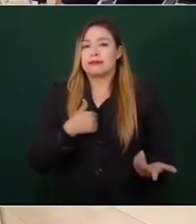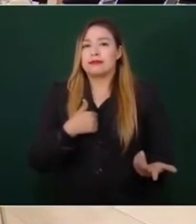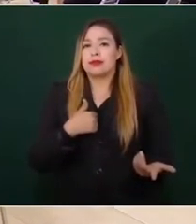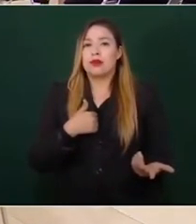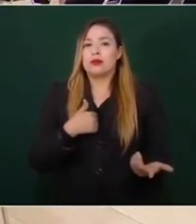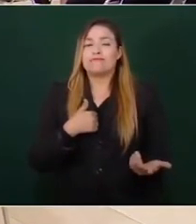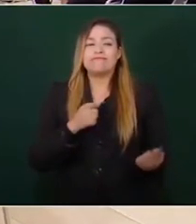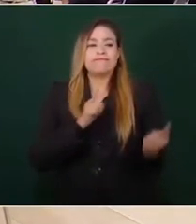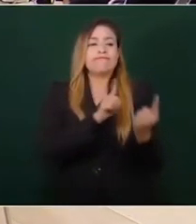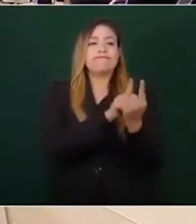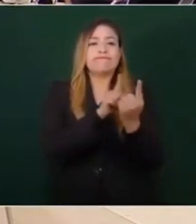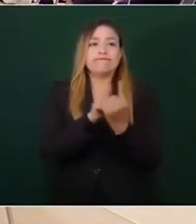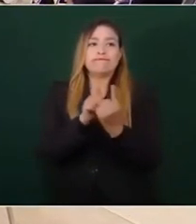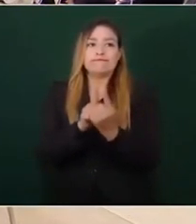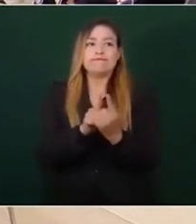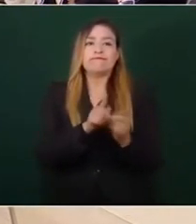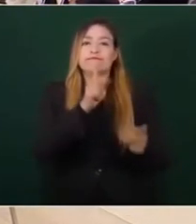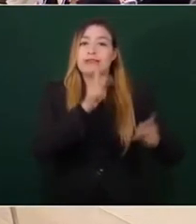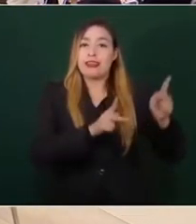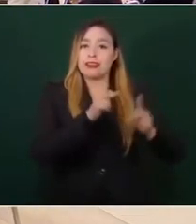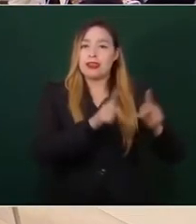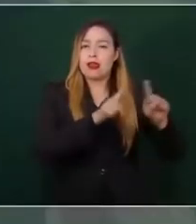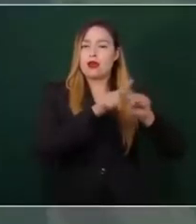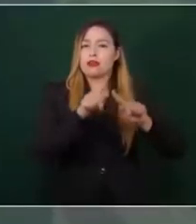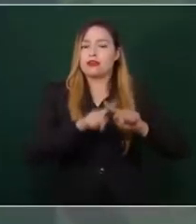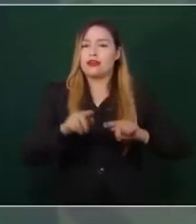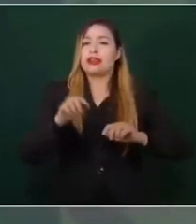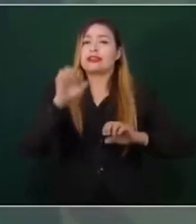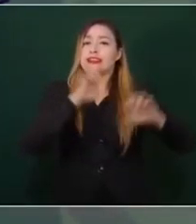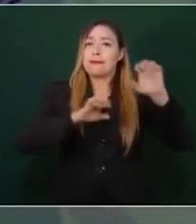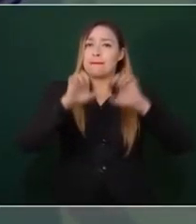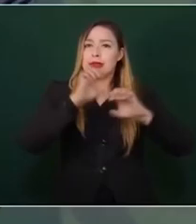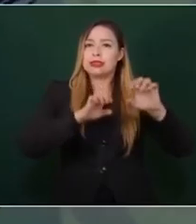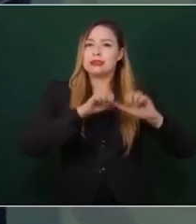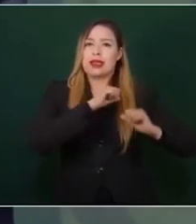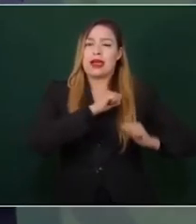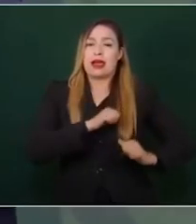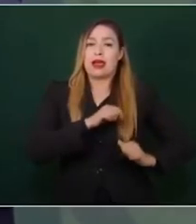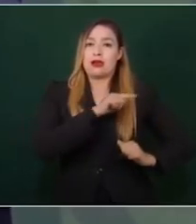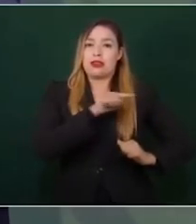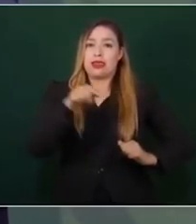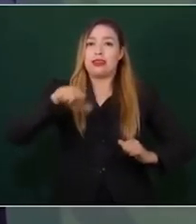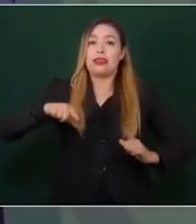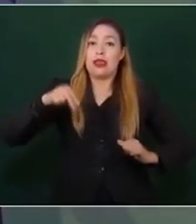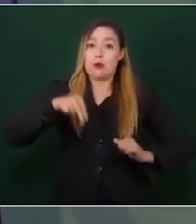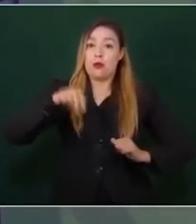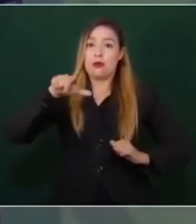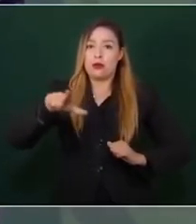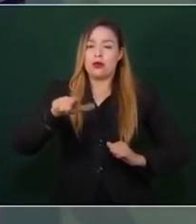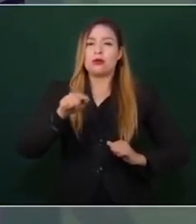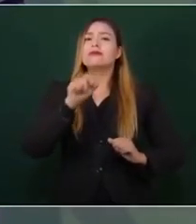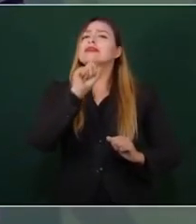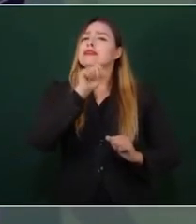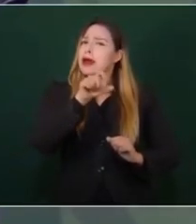con los empresarios de Nuevo León, lo ha hecho el gobernador. Y ellos